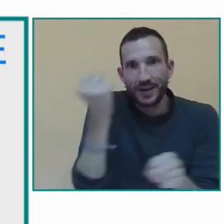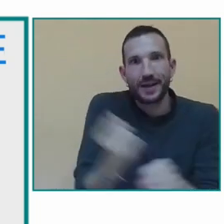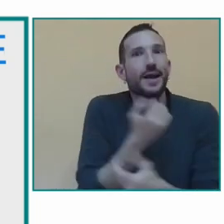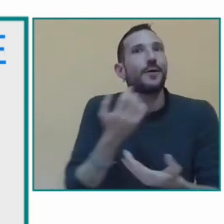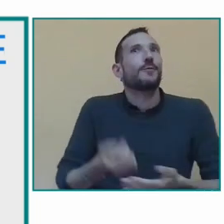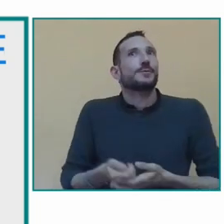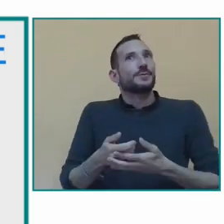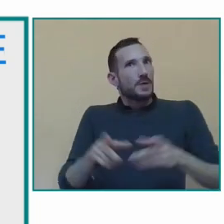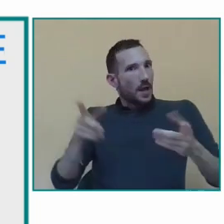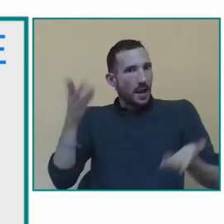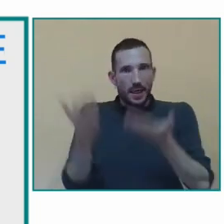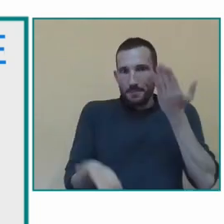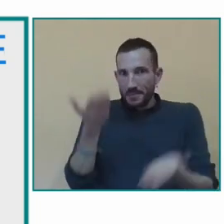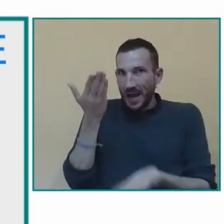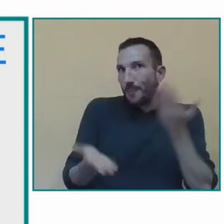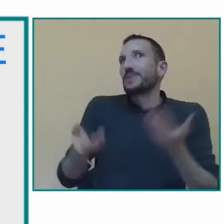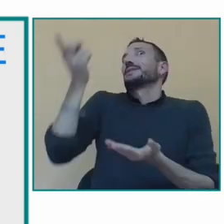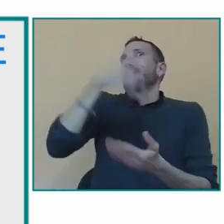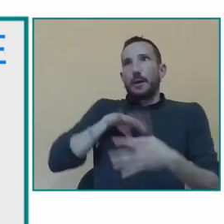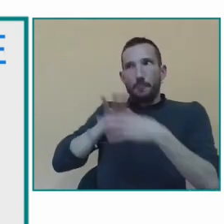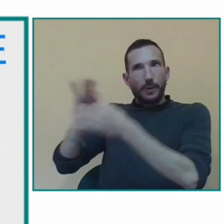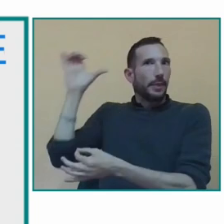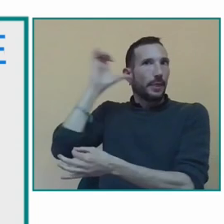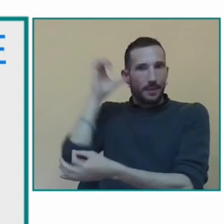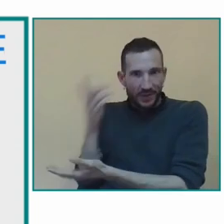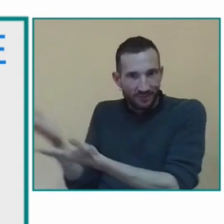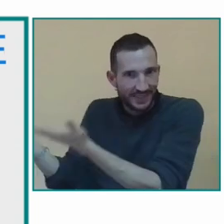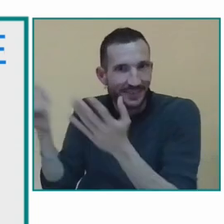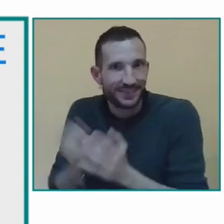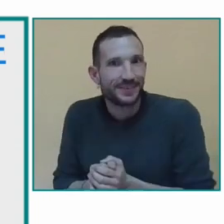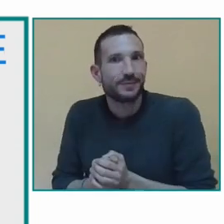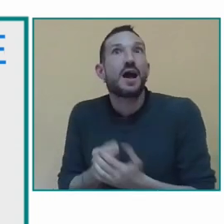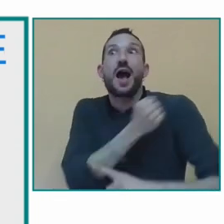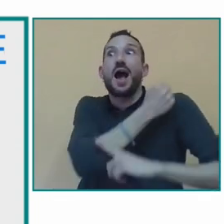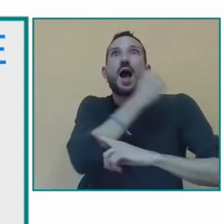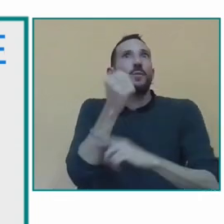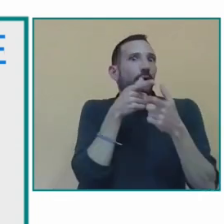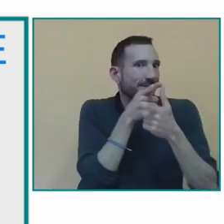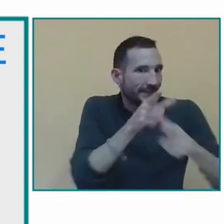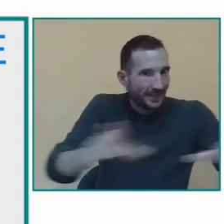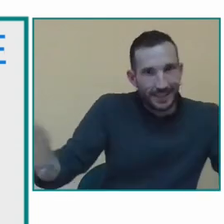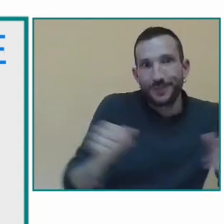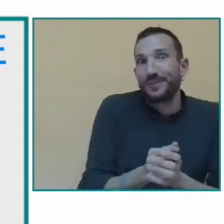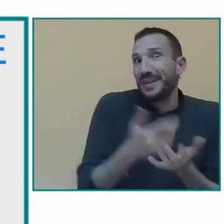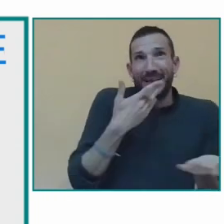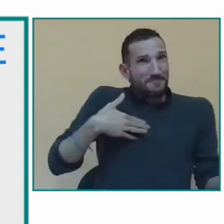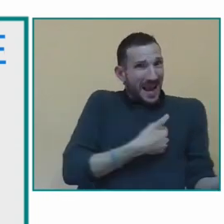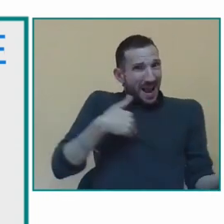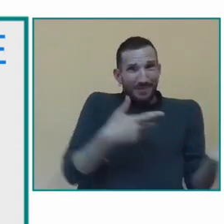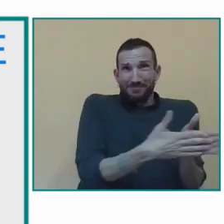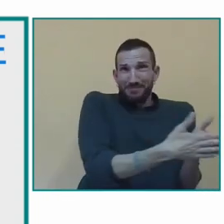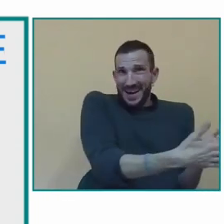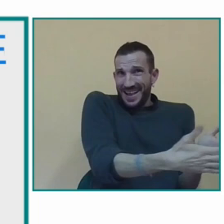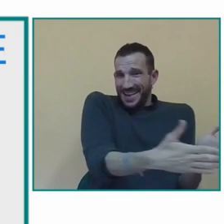curricular dentro de las aulas participamos en las distintas comisiones sobre las festividades colaboramos como he dicho con el equipo